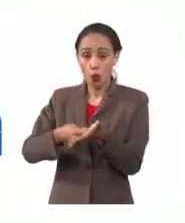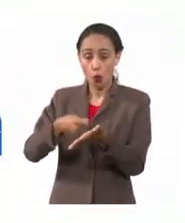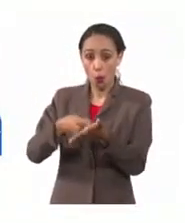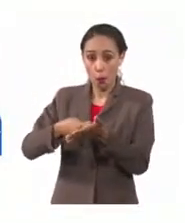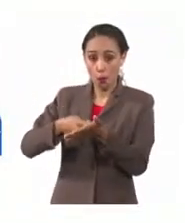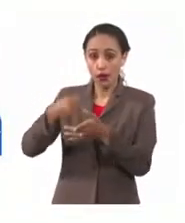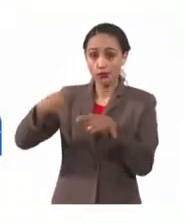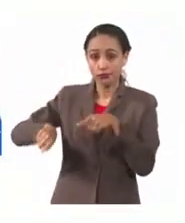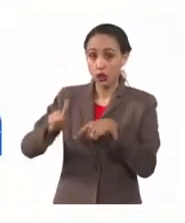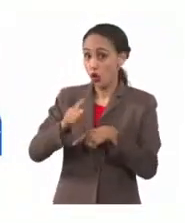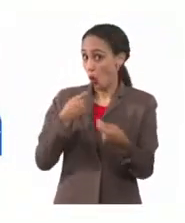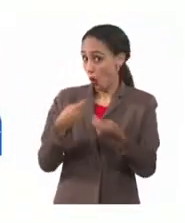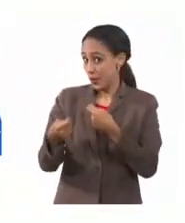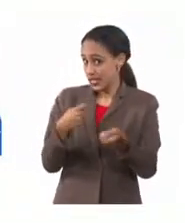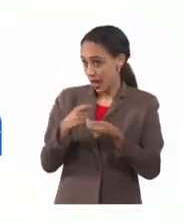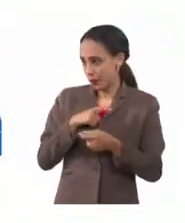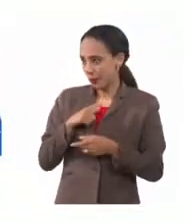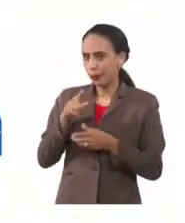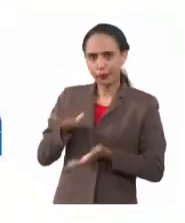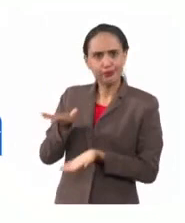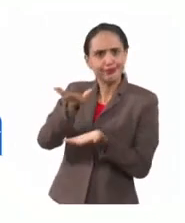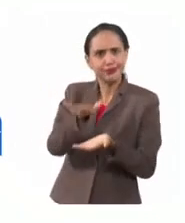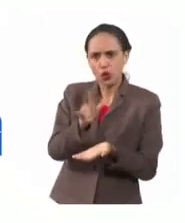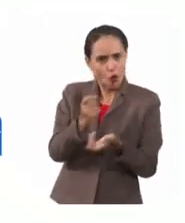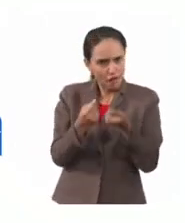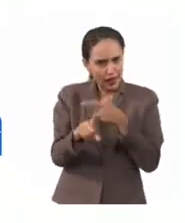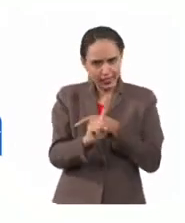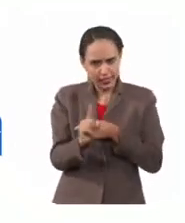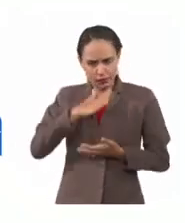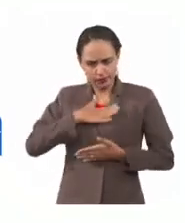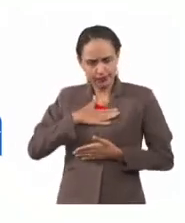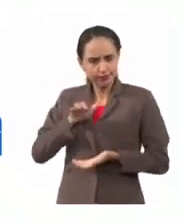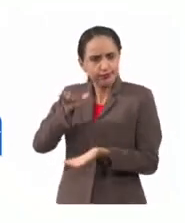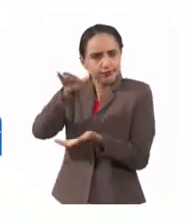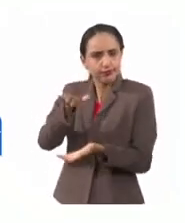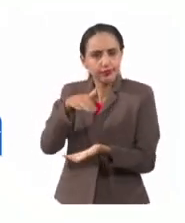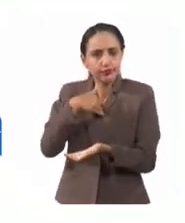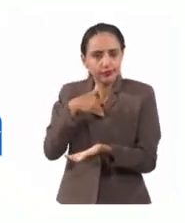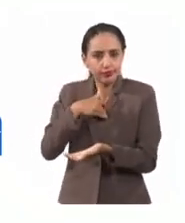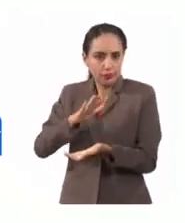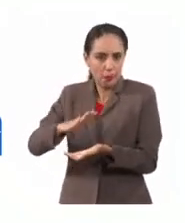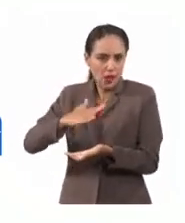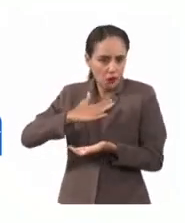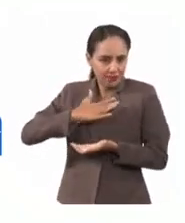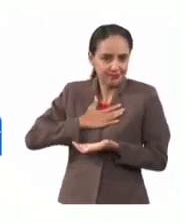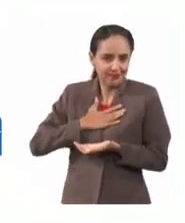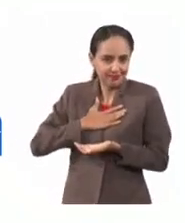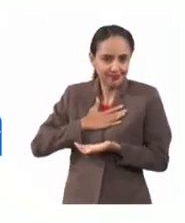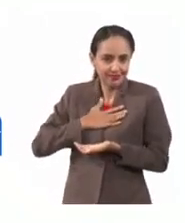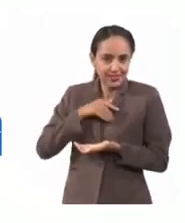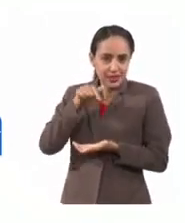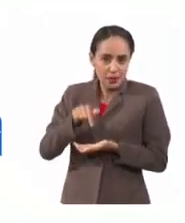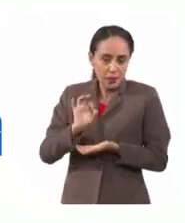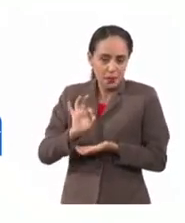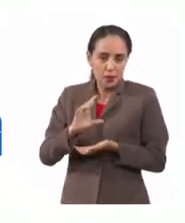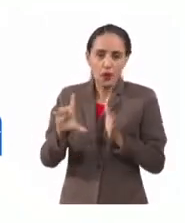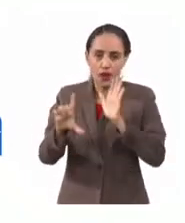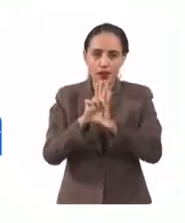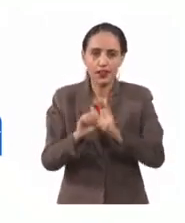que realizan las personas naturales y el listado de valores de referencia, así como se llama la norma.